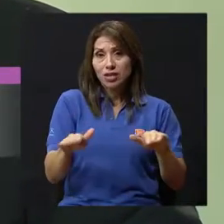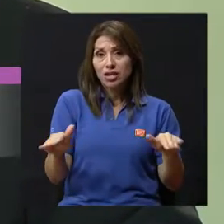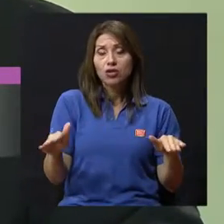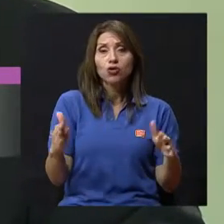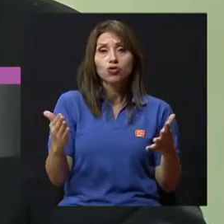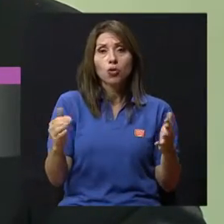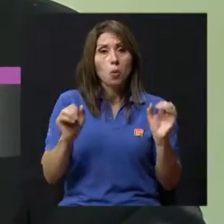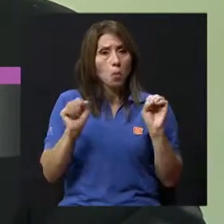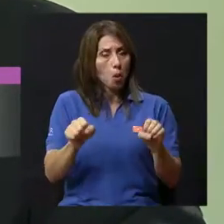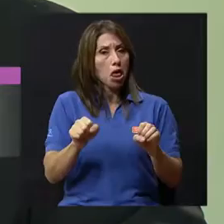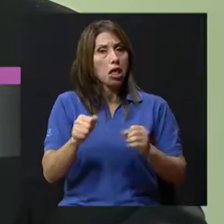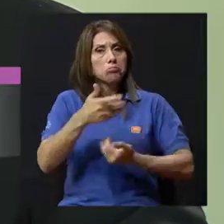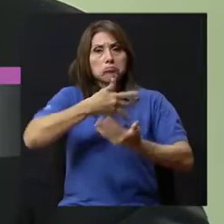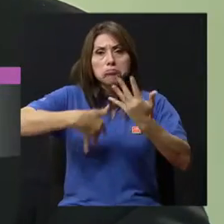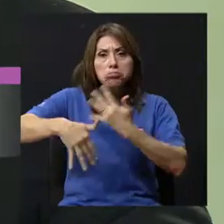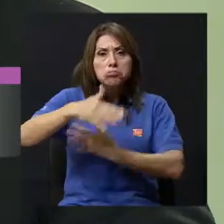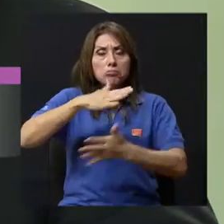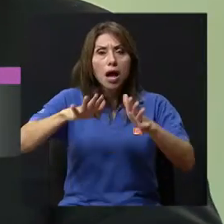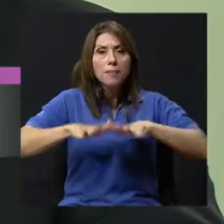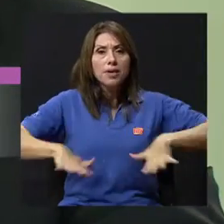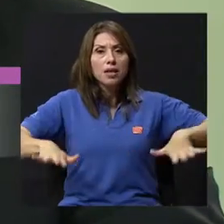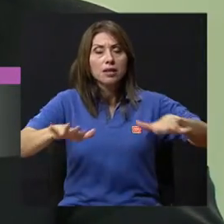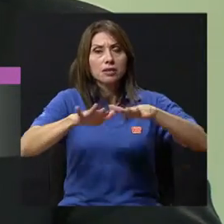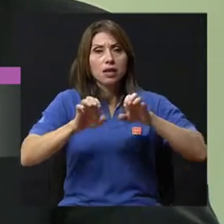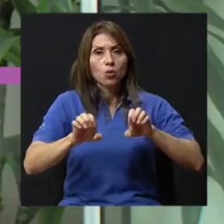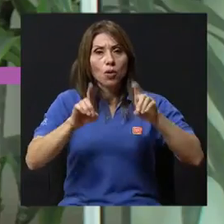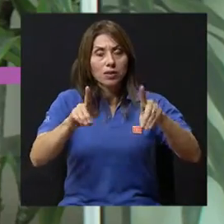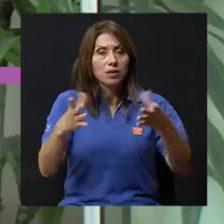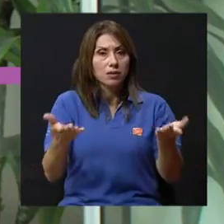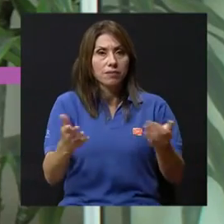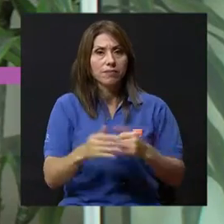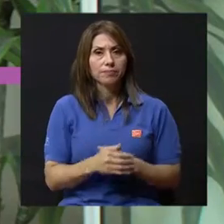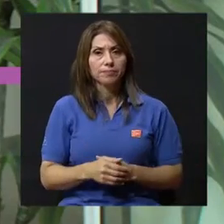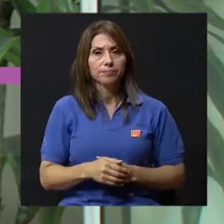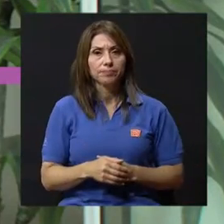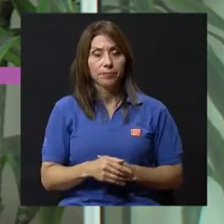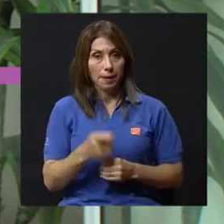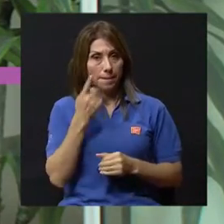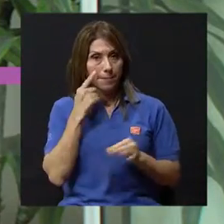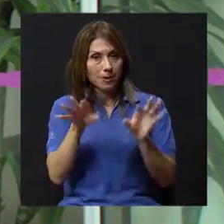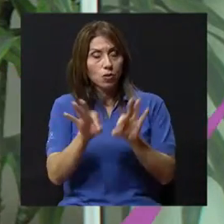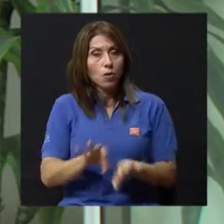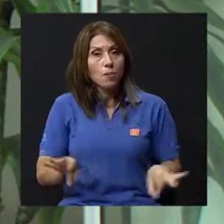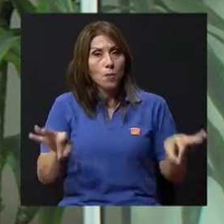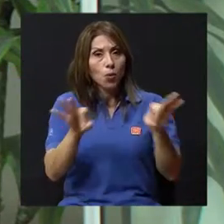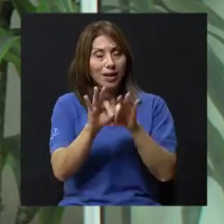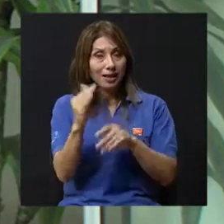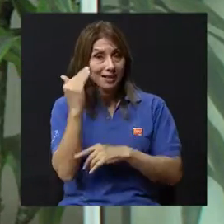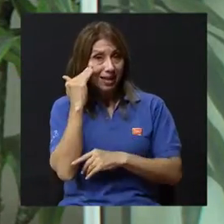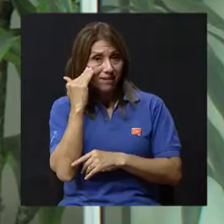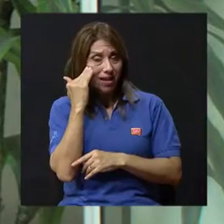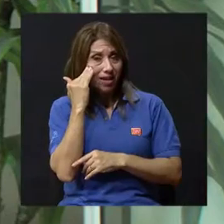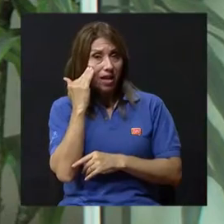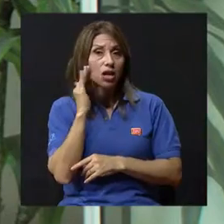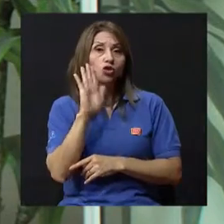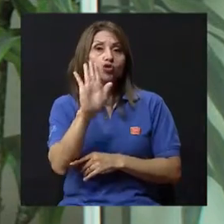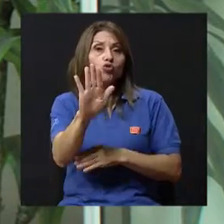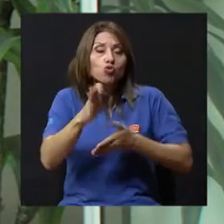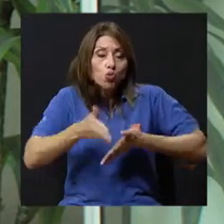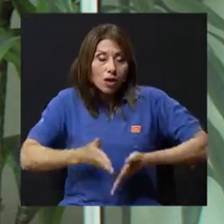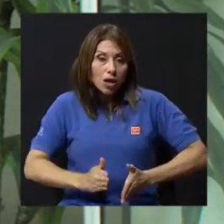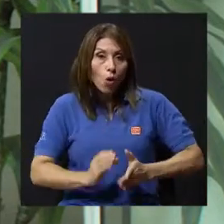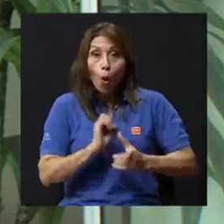puedan desarrollarse en ambientes escolares o en el colegio? Mire, lo importante es saber que su niño o usted,